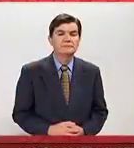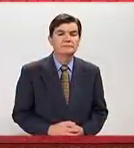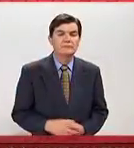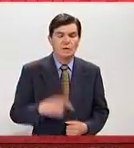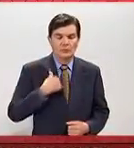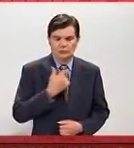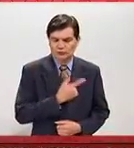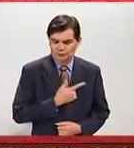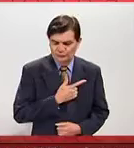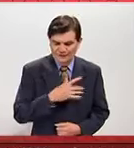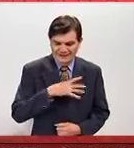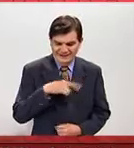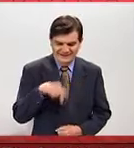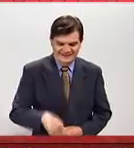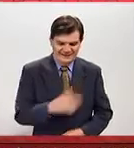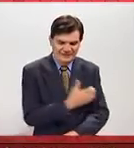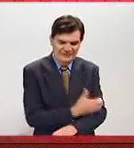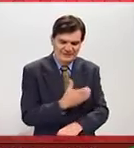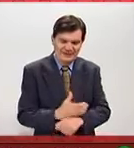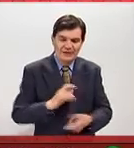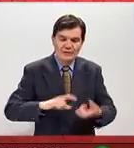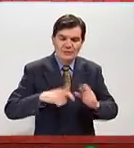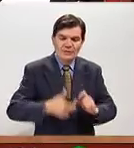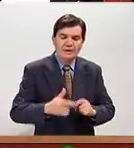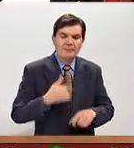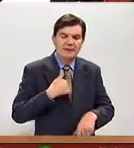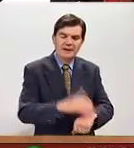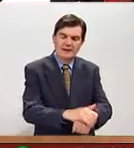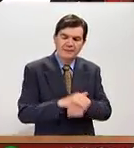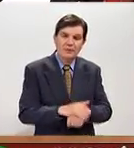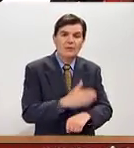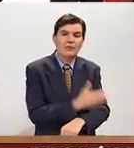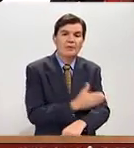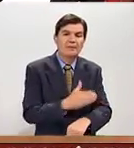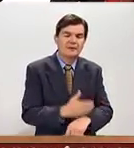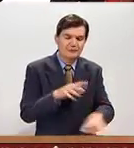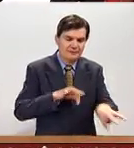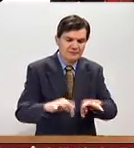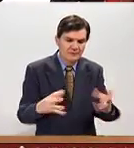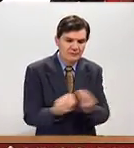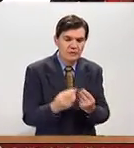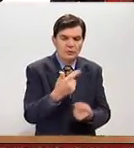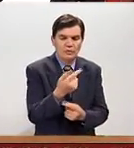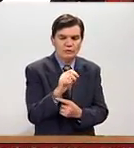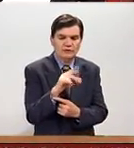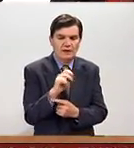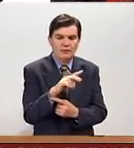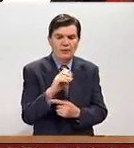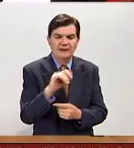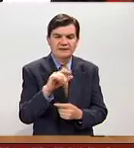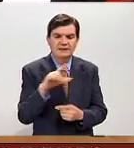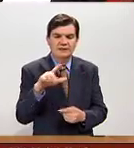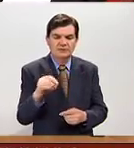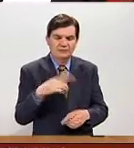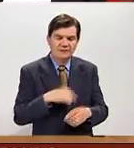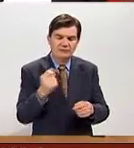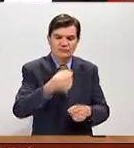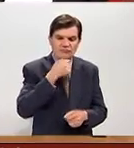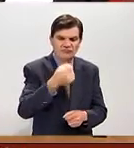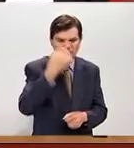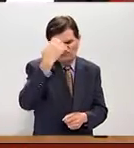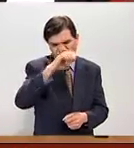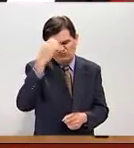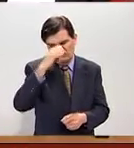Es un gusto tener aquí en el Estudio de México al Día nuestro querido amigo, compañero de trabajo, Gustavo Castillo, reportero ejemplar y